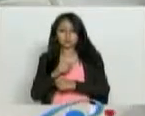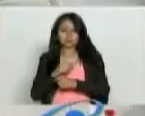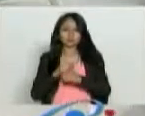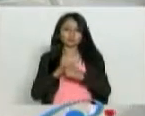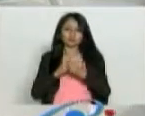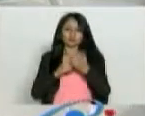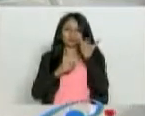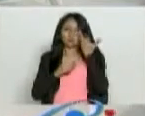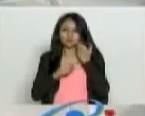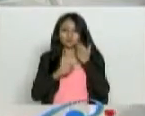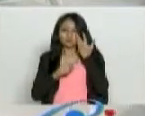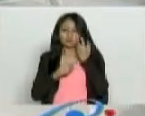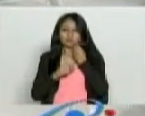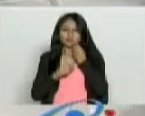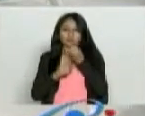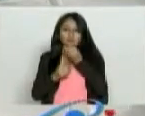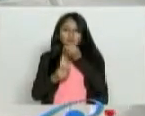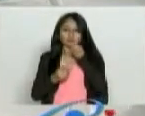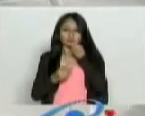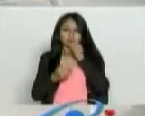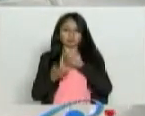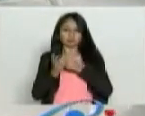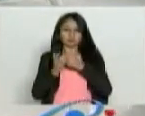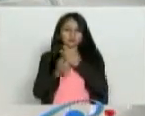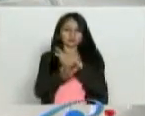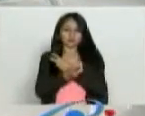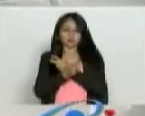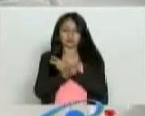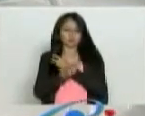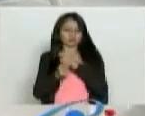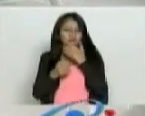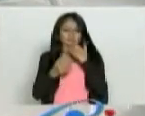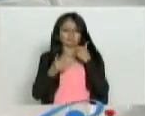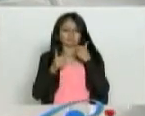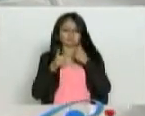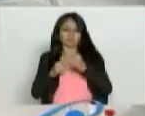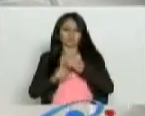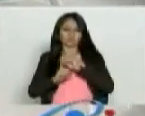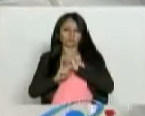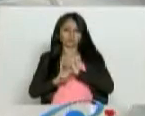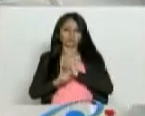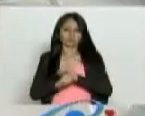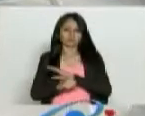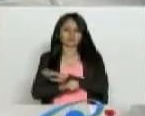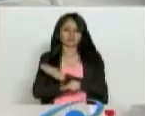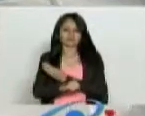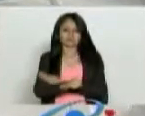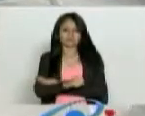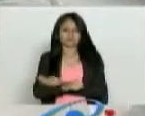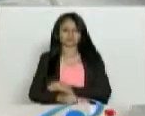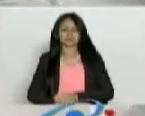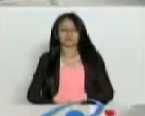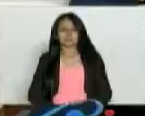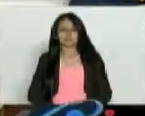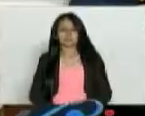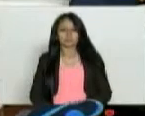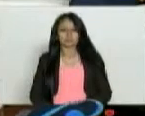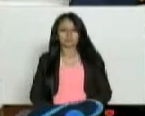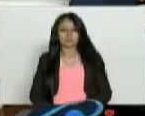esto diario, las probabilidades de tener osteoporosis son muy pocas. ¿Usted va decir algo más de la ajonjolí? No, que